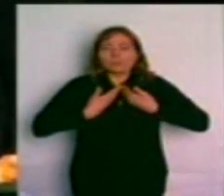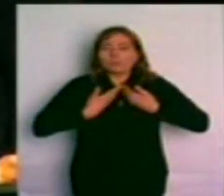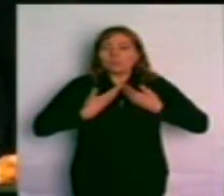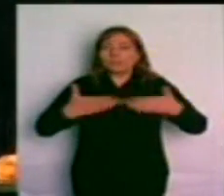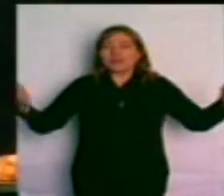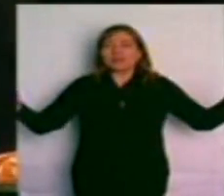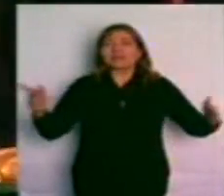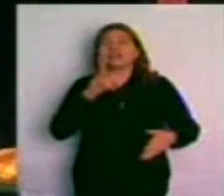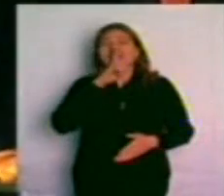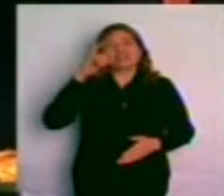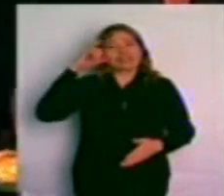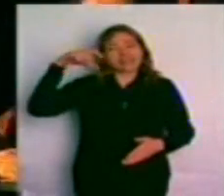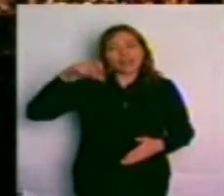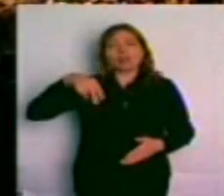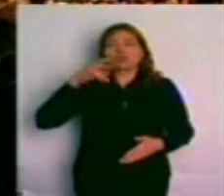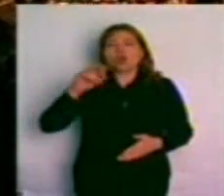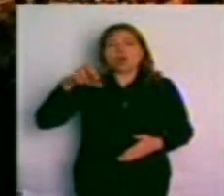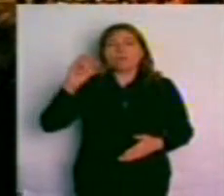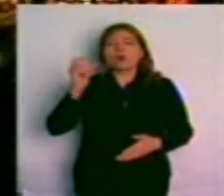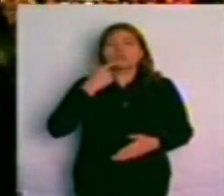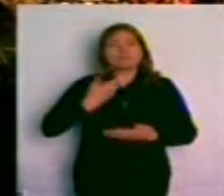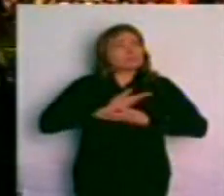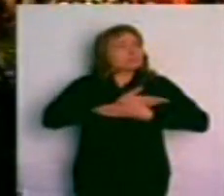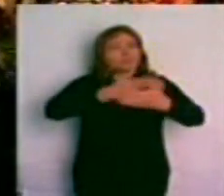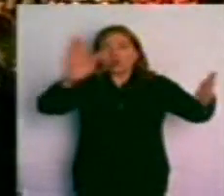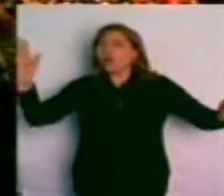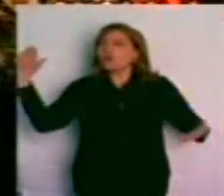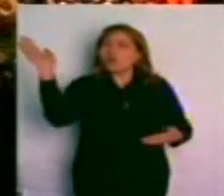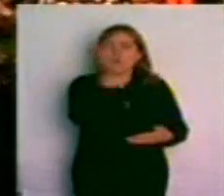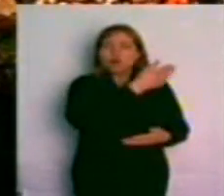Tecnópolis para todos los argentinos.